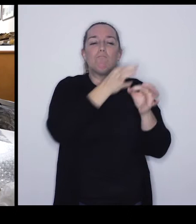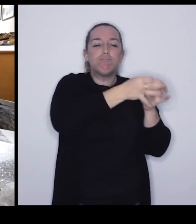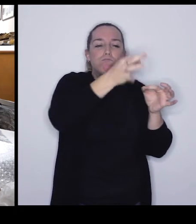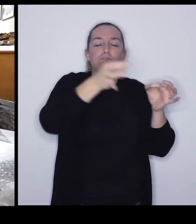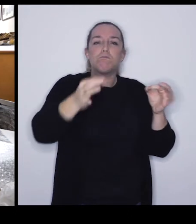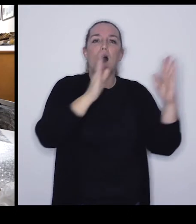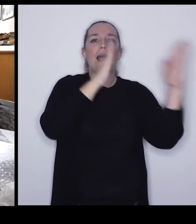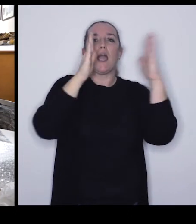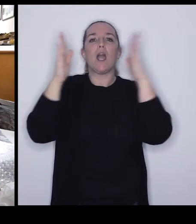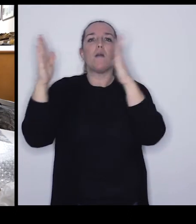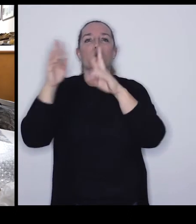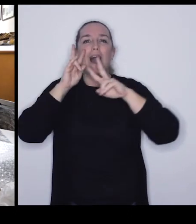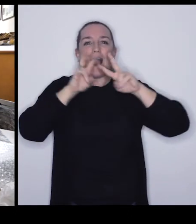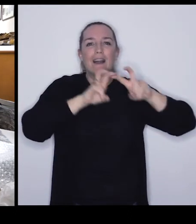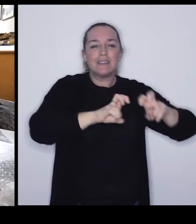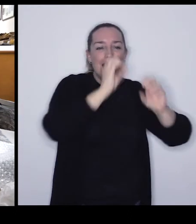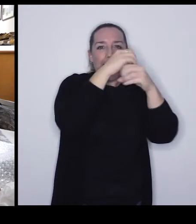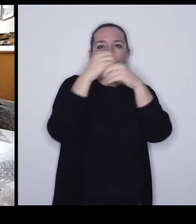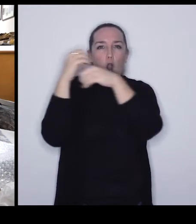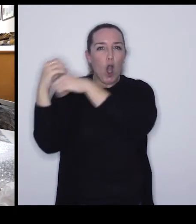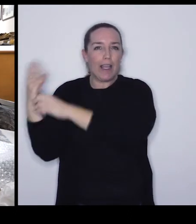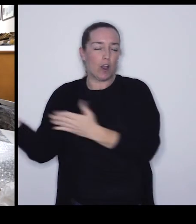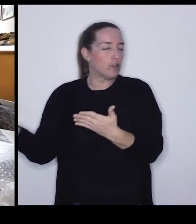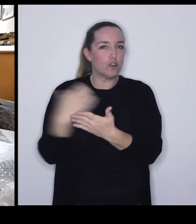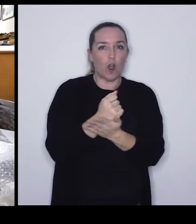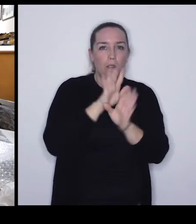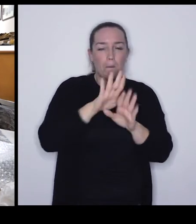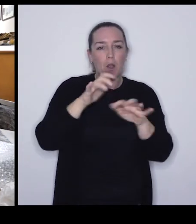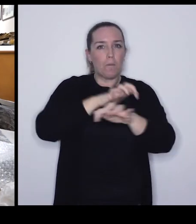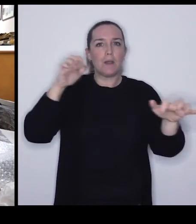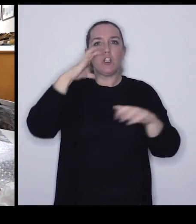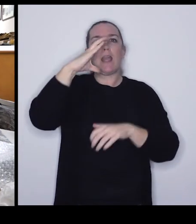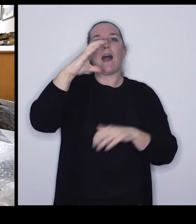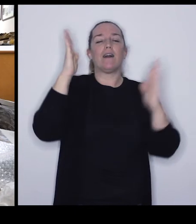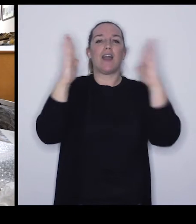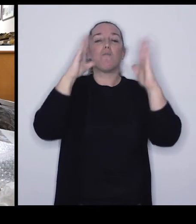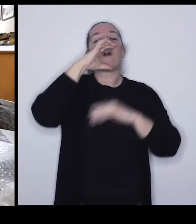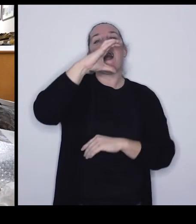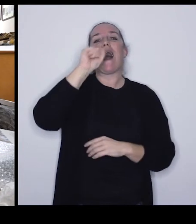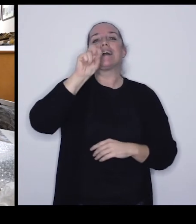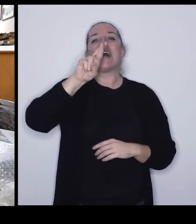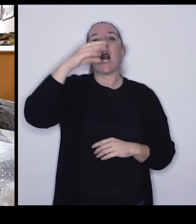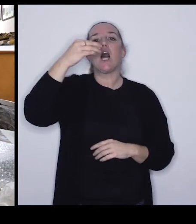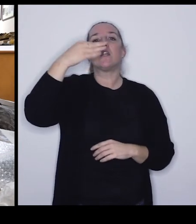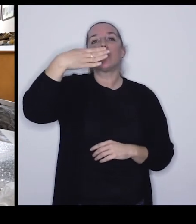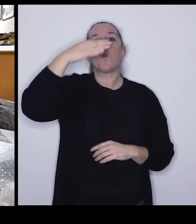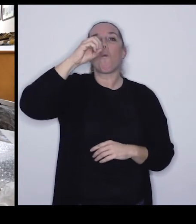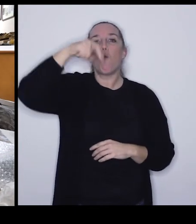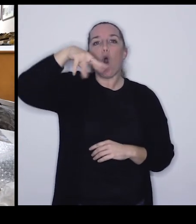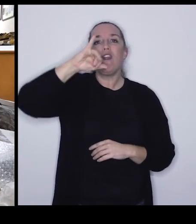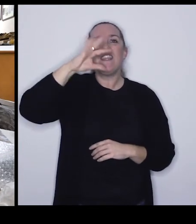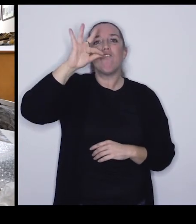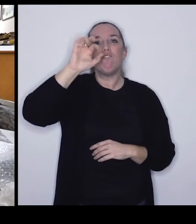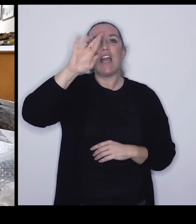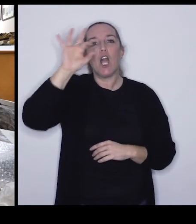los periodos geológicos... ...pero principalmente del Carbonífero... ...que es un periodo que abarca de